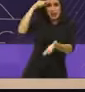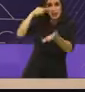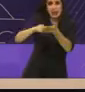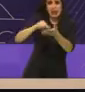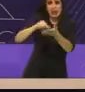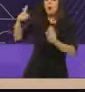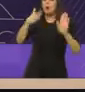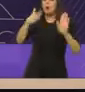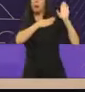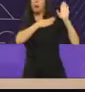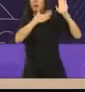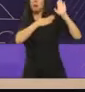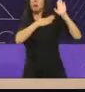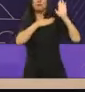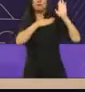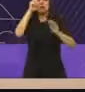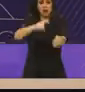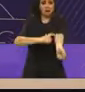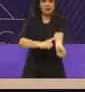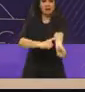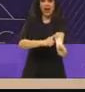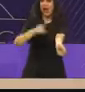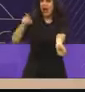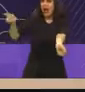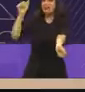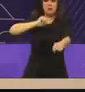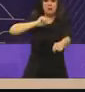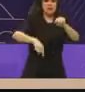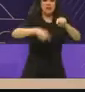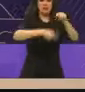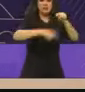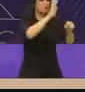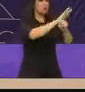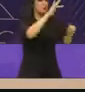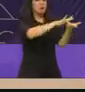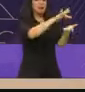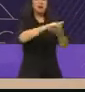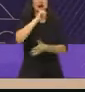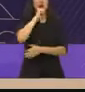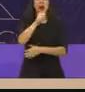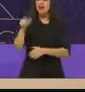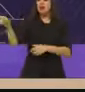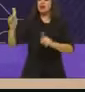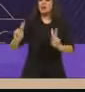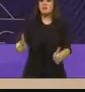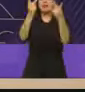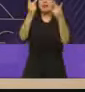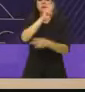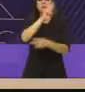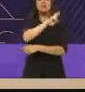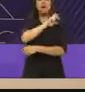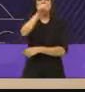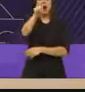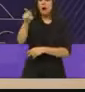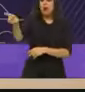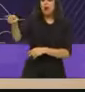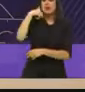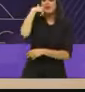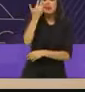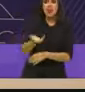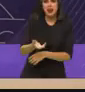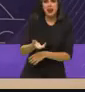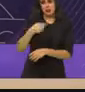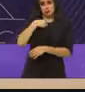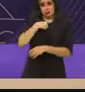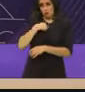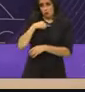tienen en su ADN cortar los programas sociales, privatizar el agua, así que eso es lo que quieren, pero no lo van